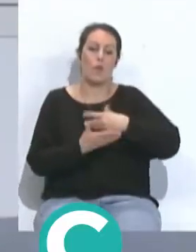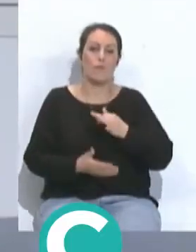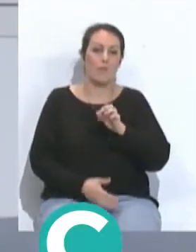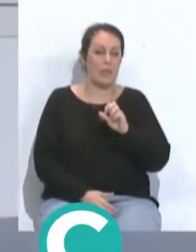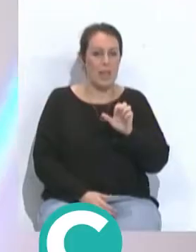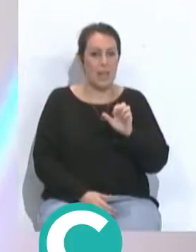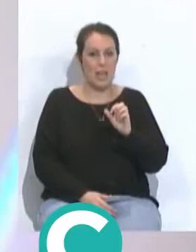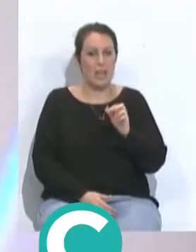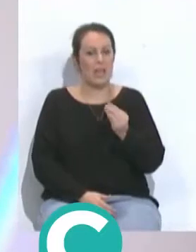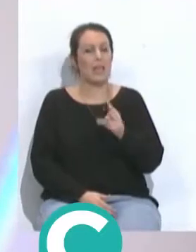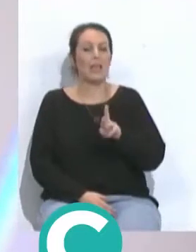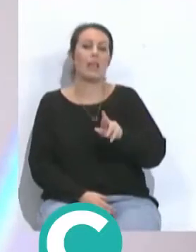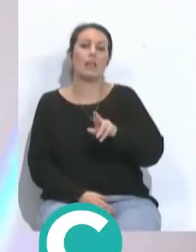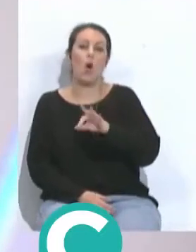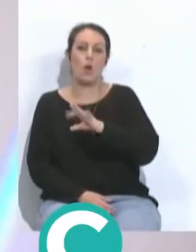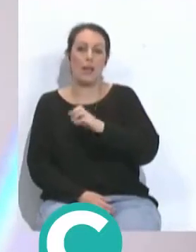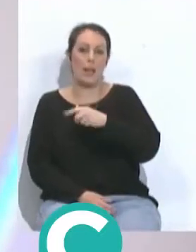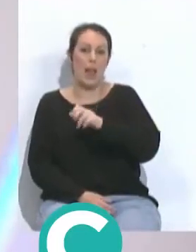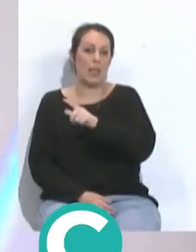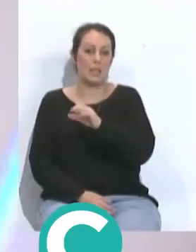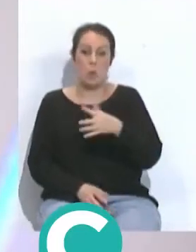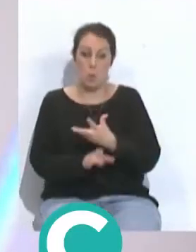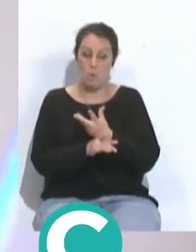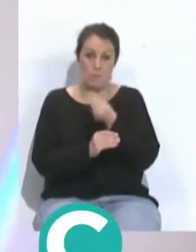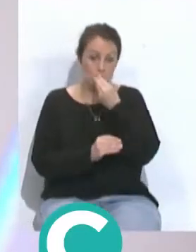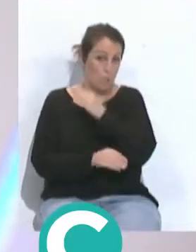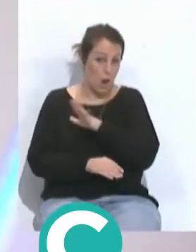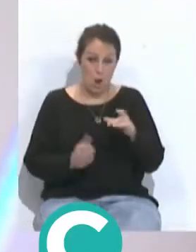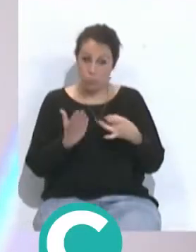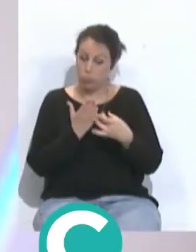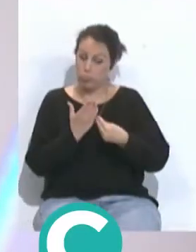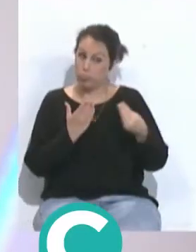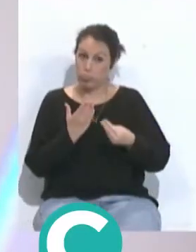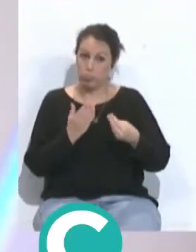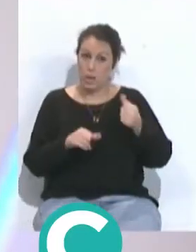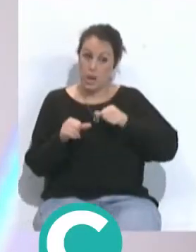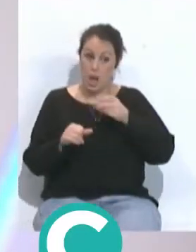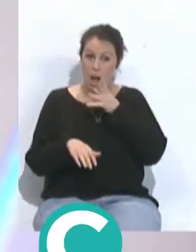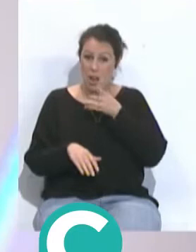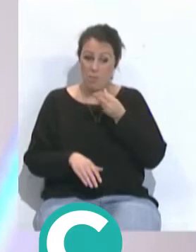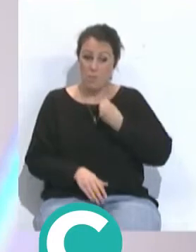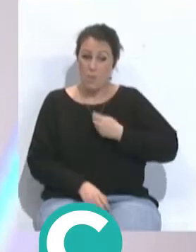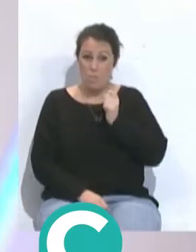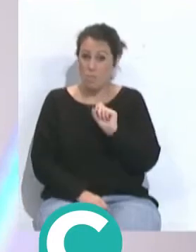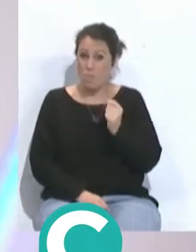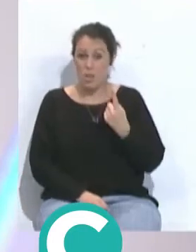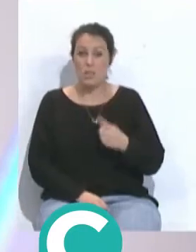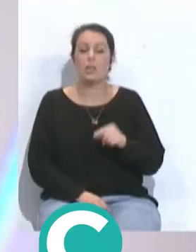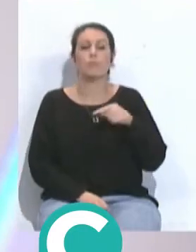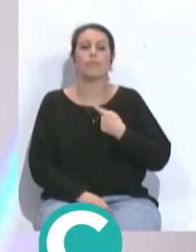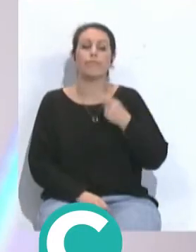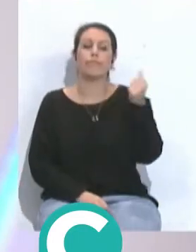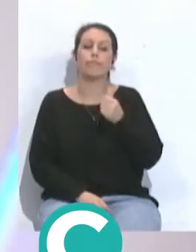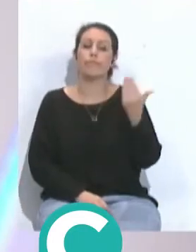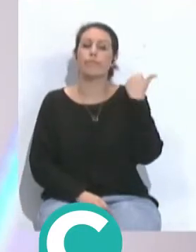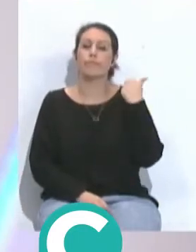de Canales un equipo que tiene muchísima calidad el que mejor juego creo que está practicando de la liga ahora mismo pero que sí vimos por ejemplo la